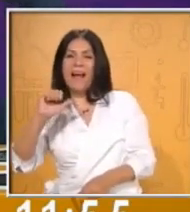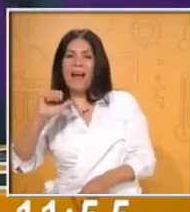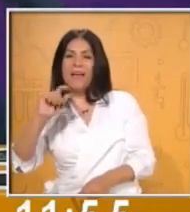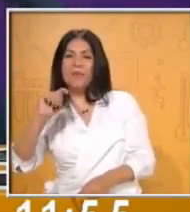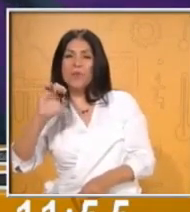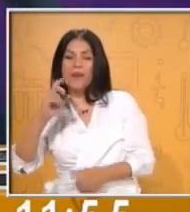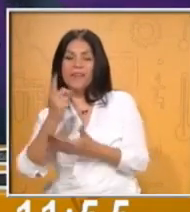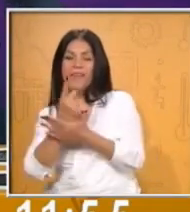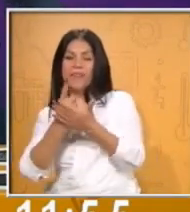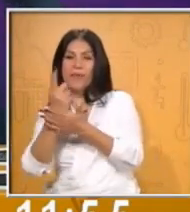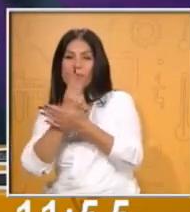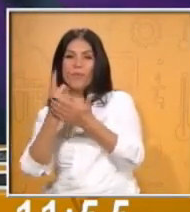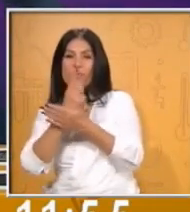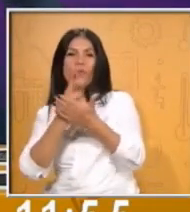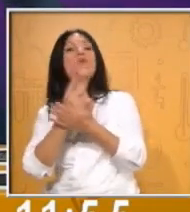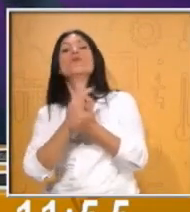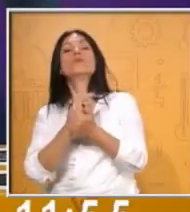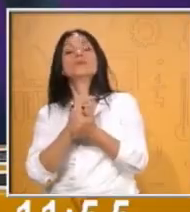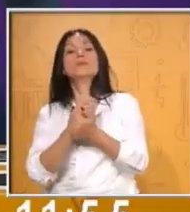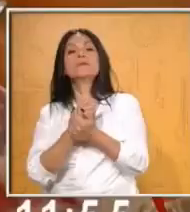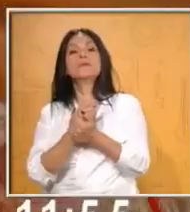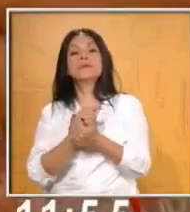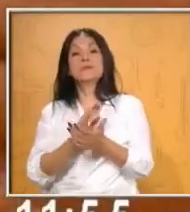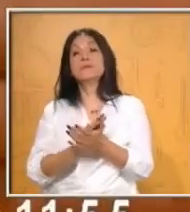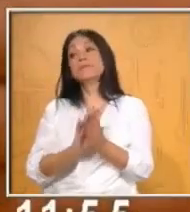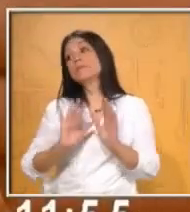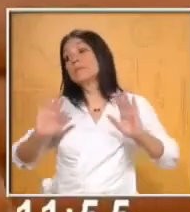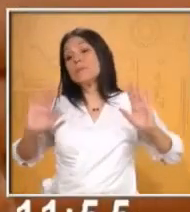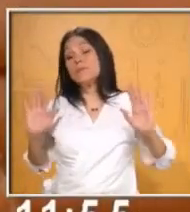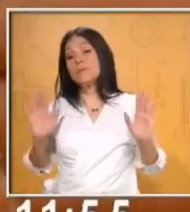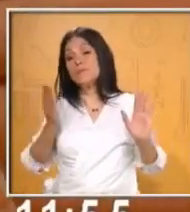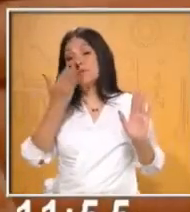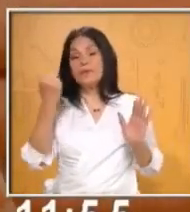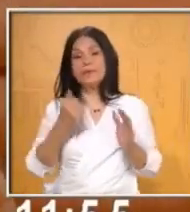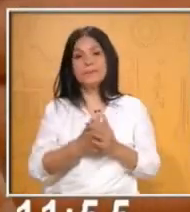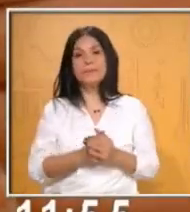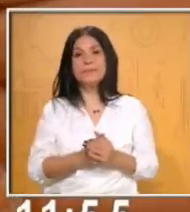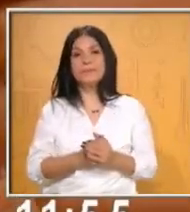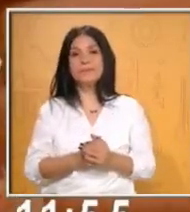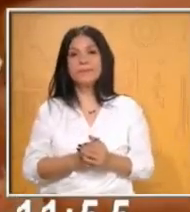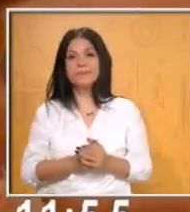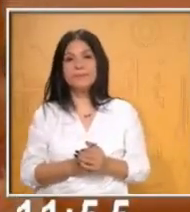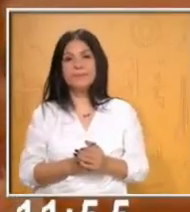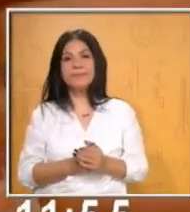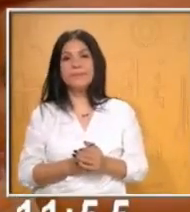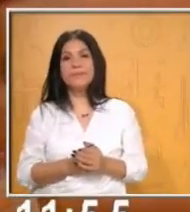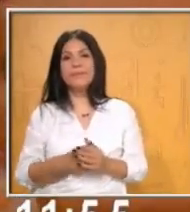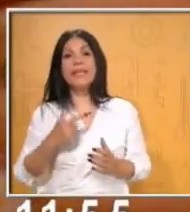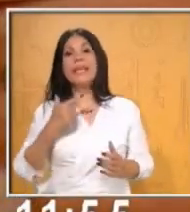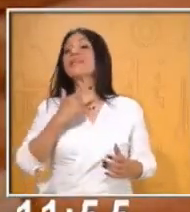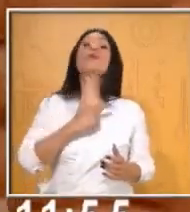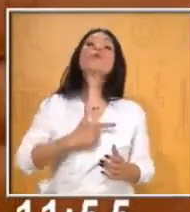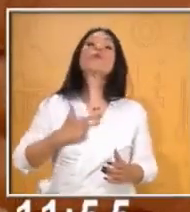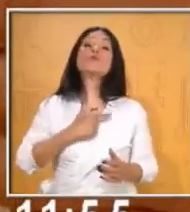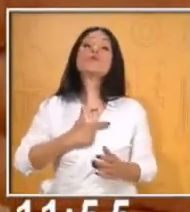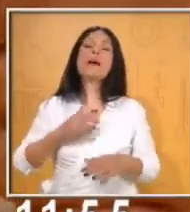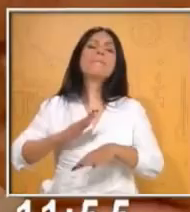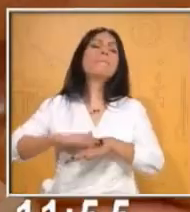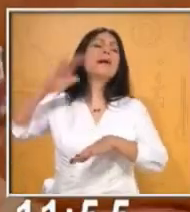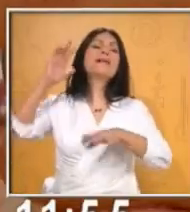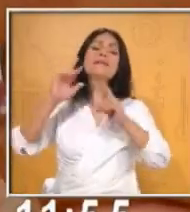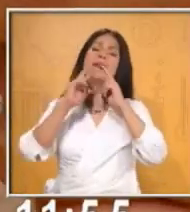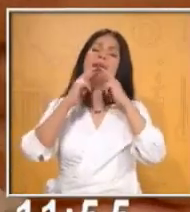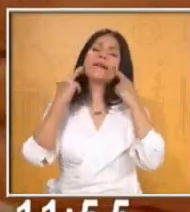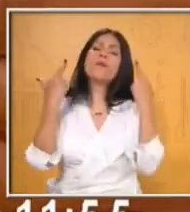Otra de las respuestas dice la compañía. Y esta fue a la pregunta, ¿qué es lo que más disfrutas cuando estás reunido